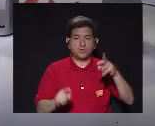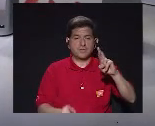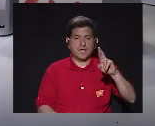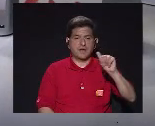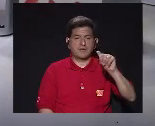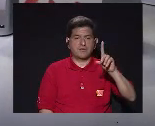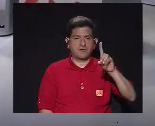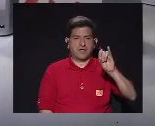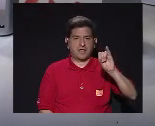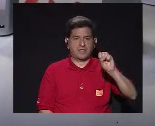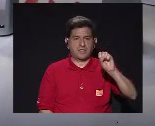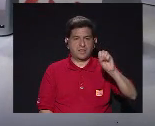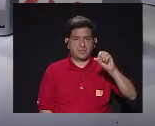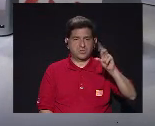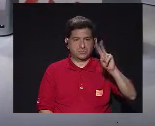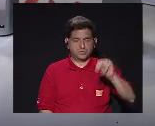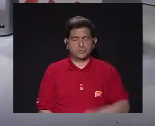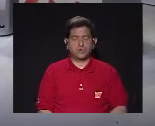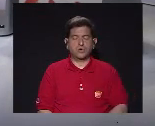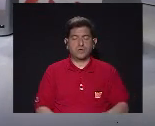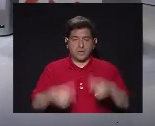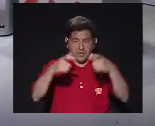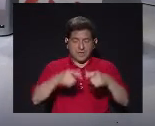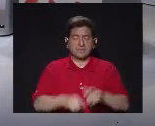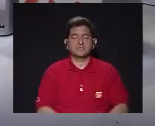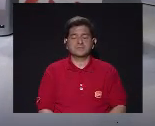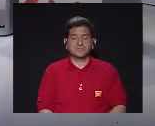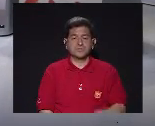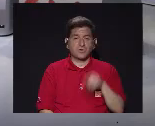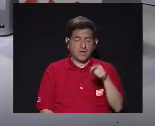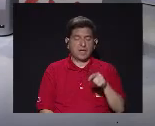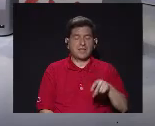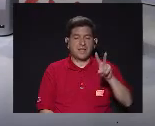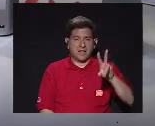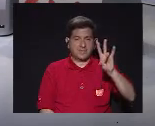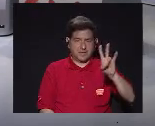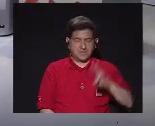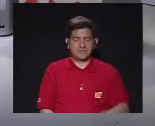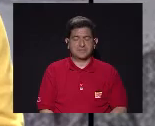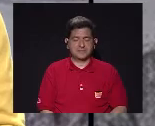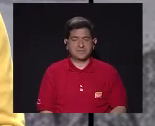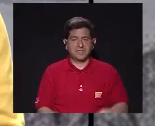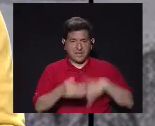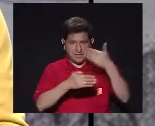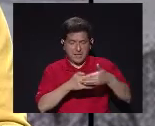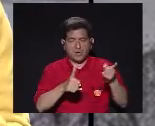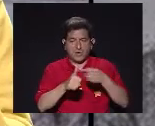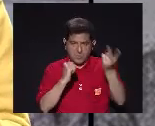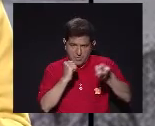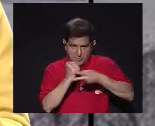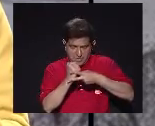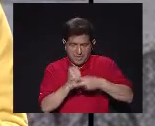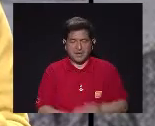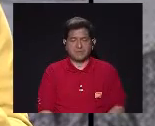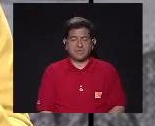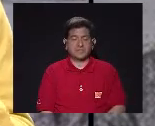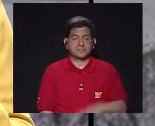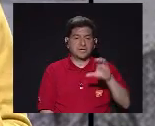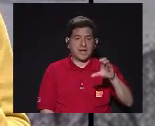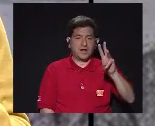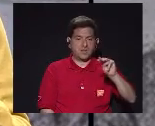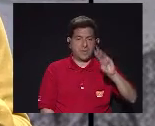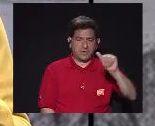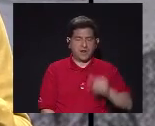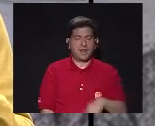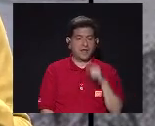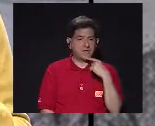Y el disco Que se estrena El 27 En el concierto Que vamos a tener Que ahora Carlos Más No va a contar Y por supuesto Las